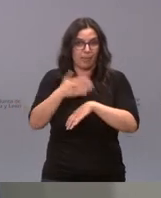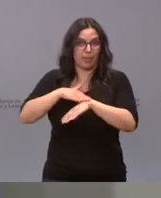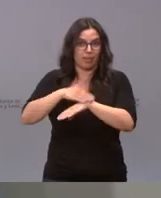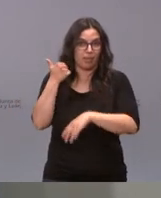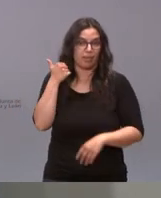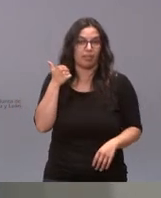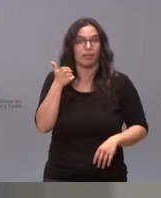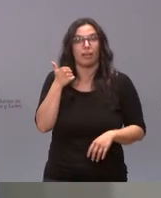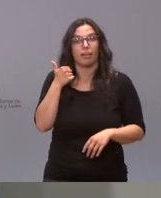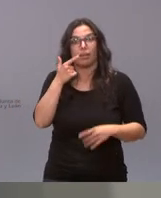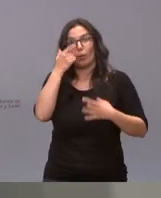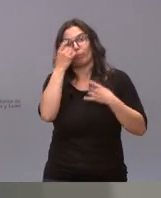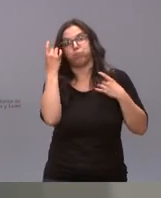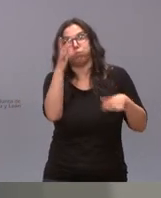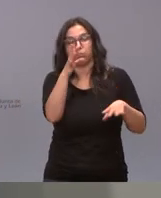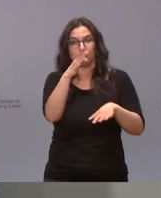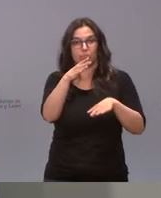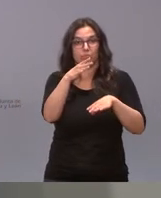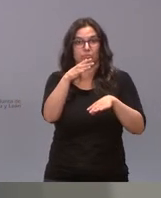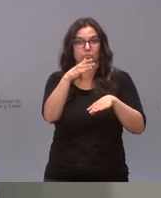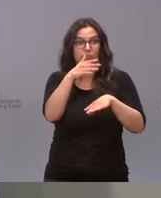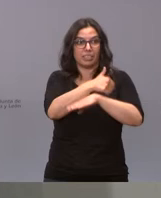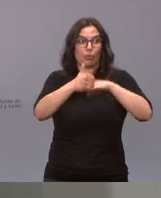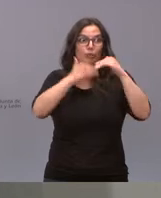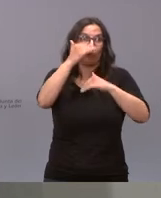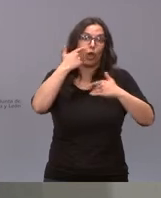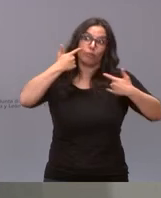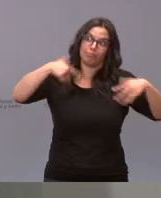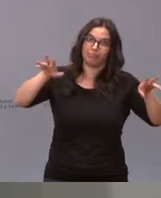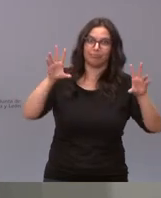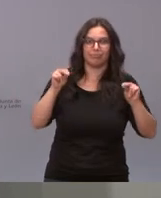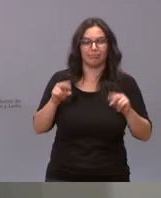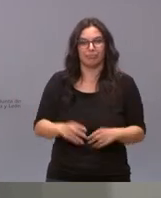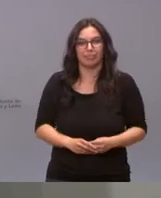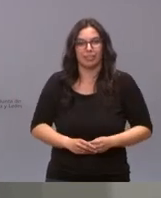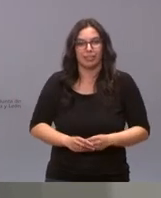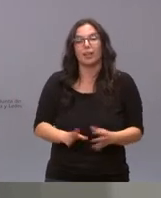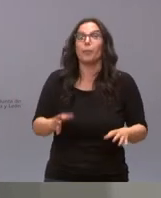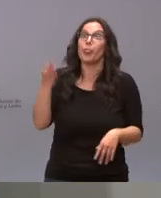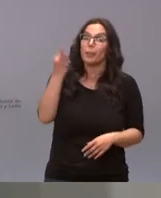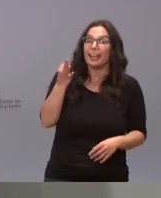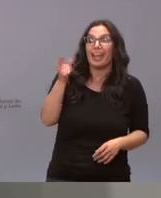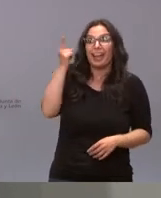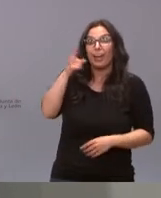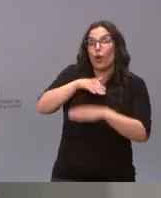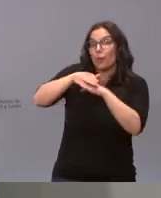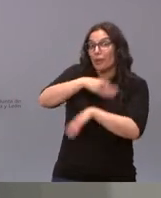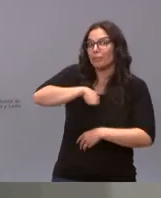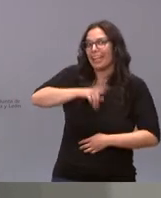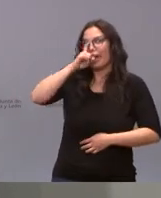subcontratárselo al Tribunal Superior pues ya es mítico pero no estaría mal que recordase de vez en cuando